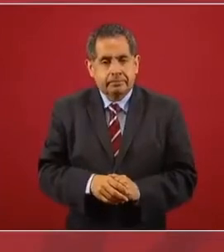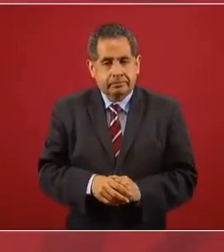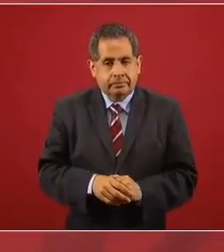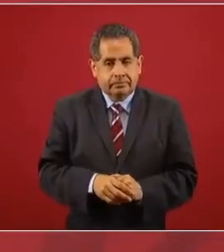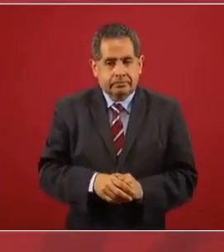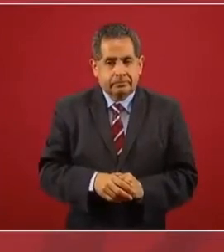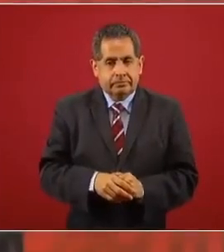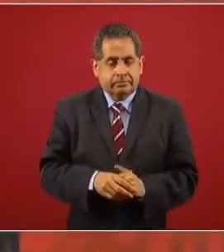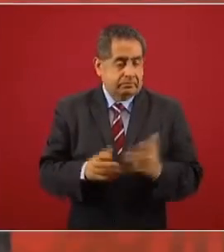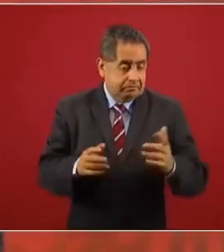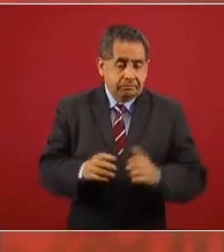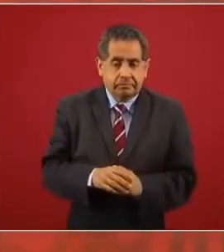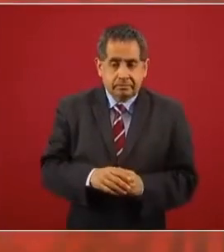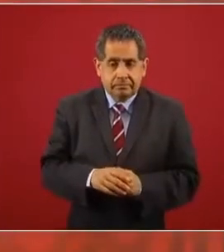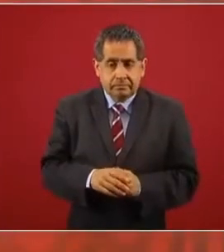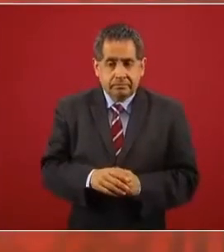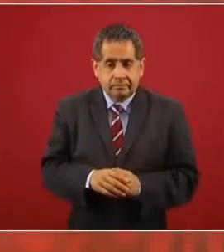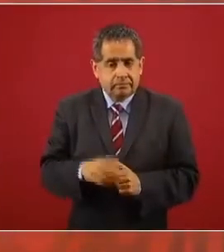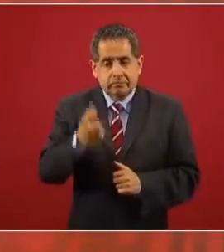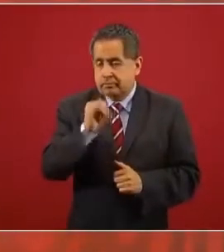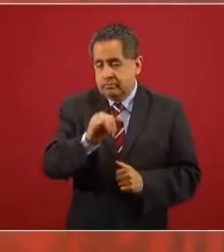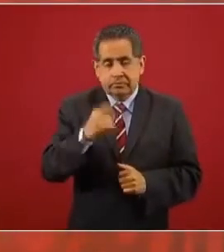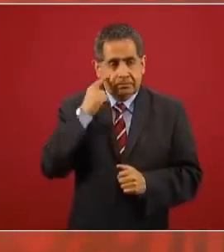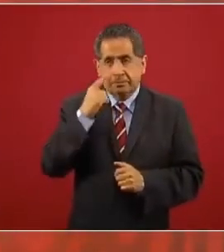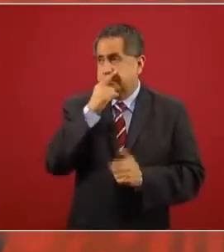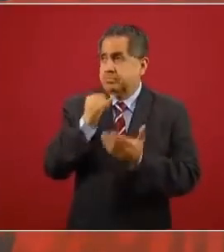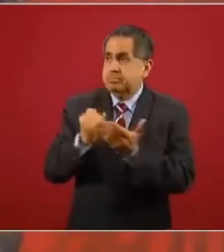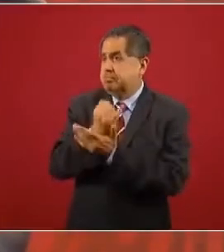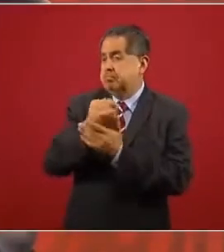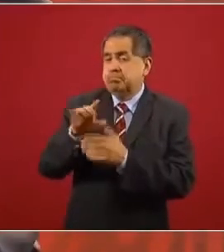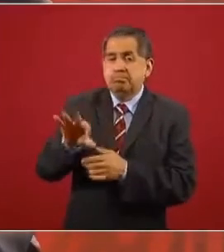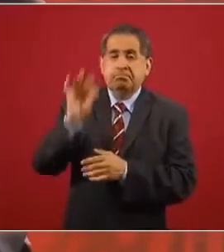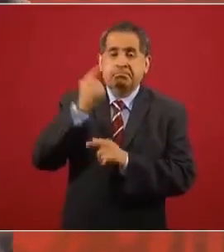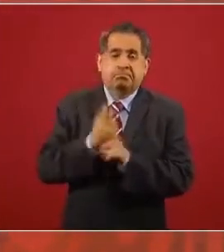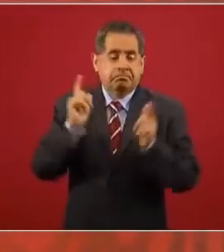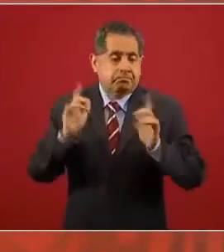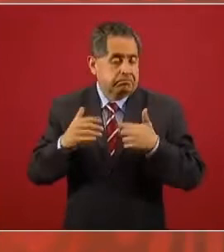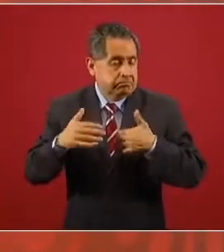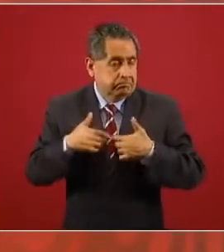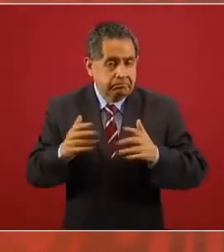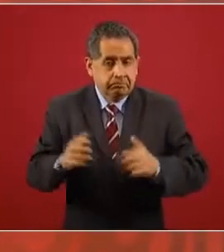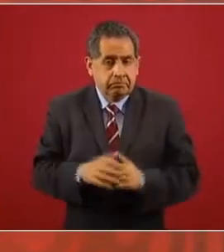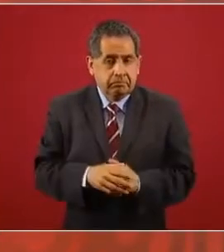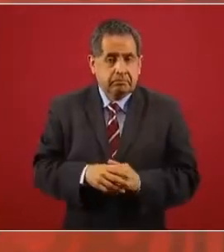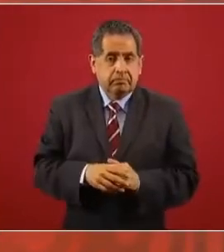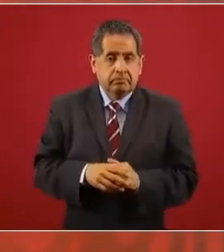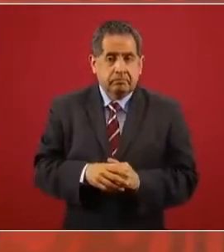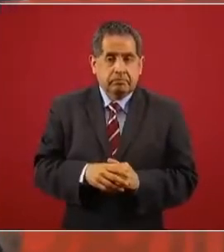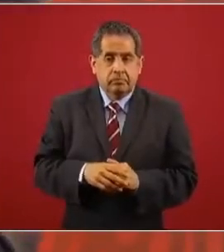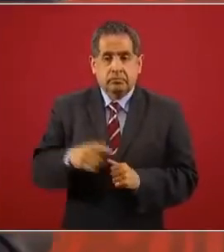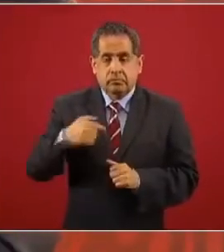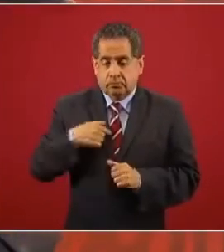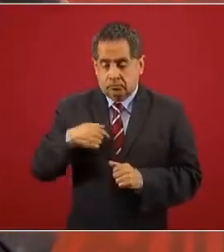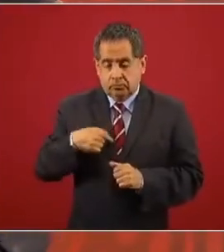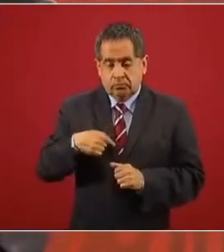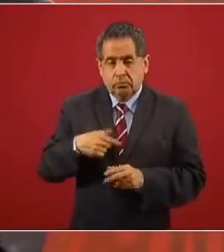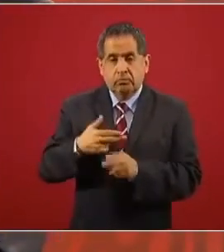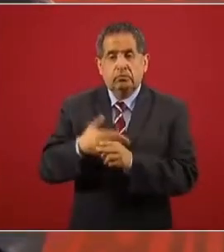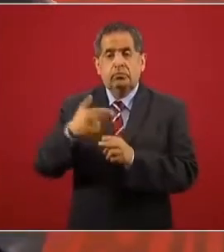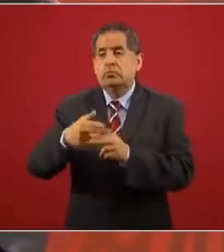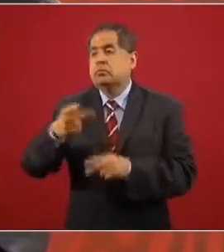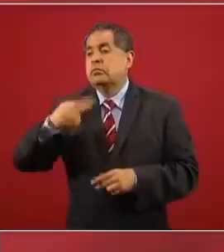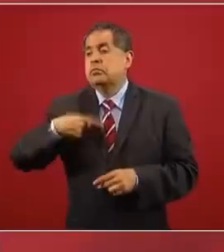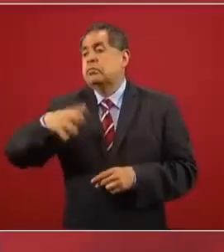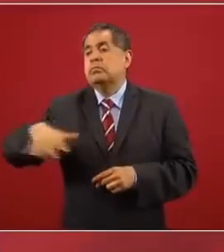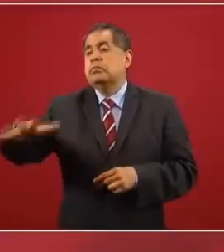Pues sí, así es la democracia, yo voy a estar hasta que el